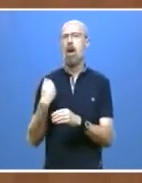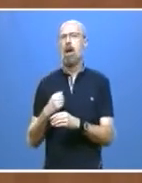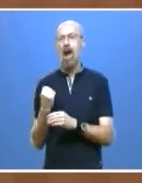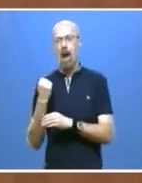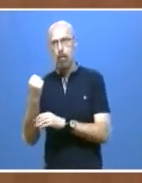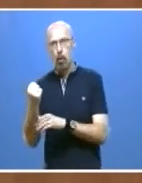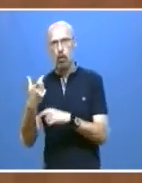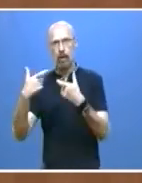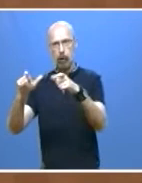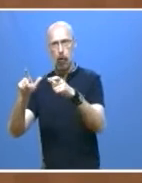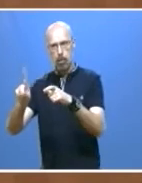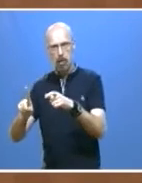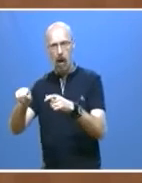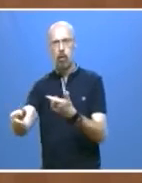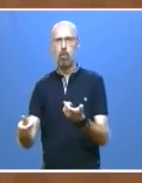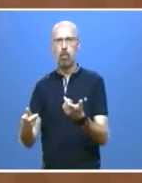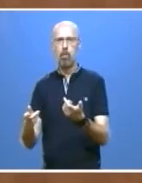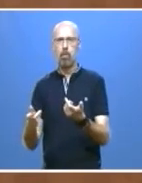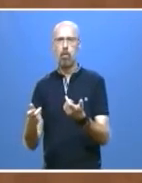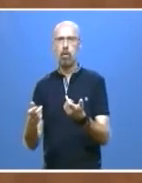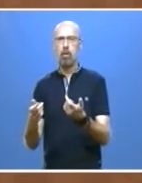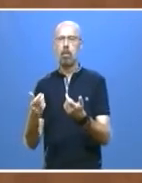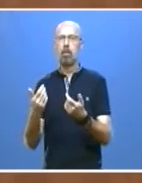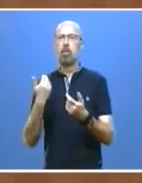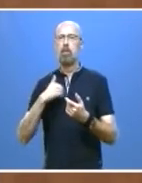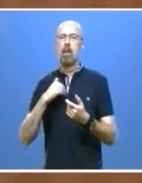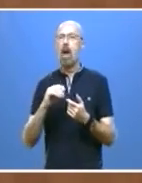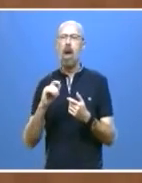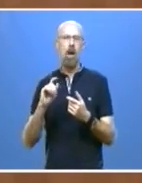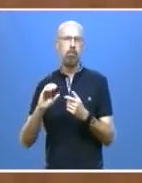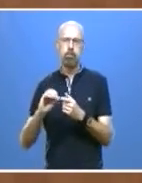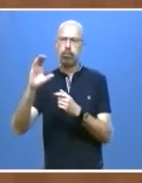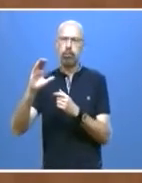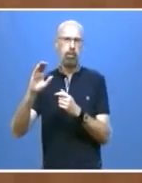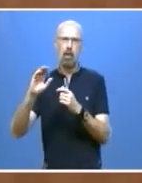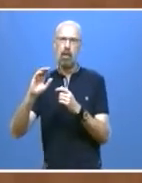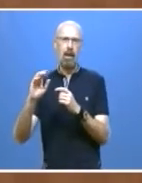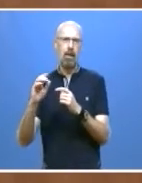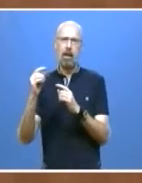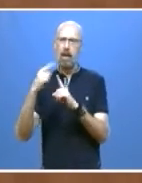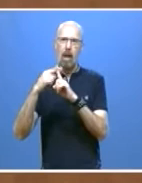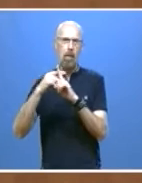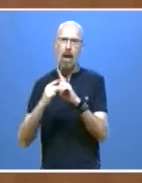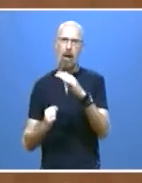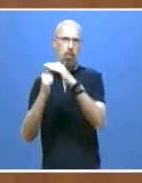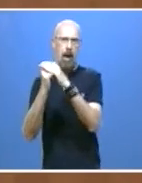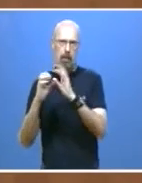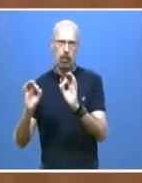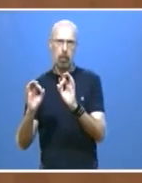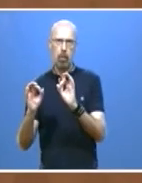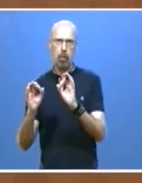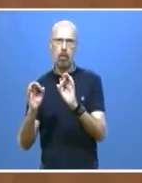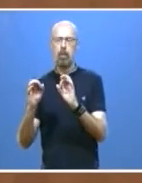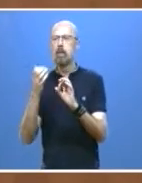y a la agroindustria y ampliamos hasta las cifras récord de ayudas a la inversión en explotaciones agrarias y también en la